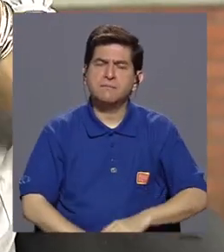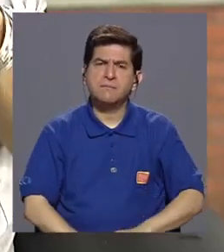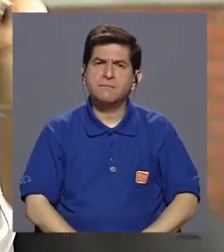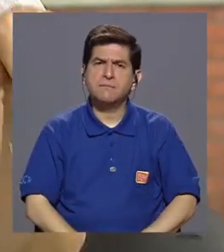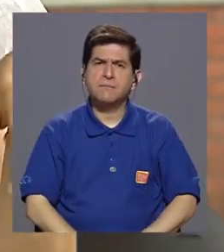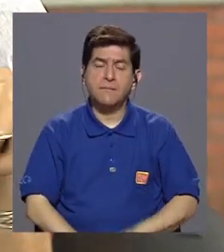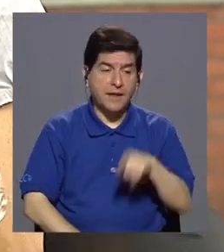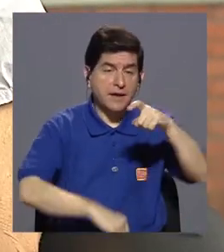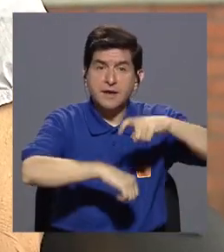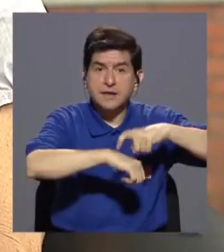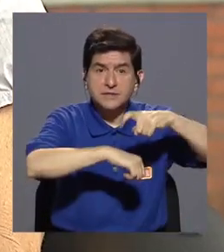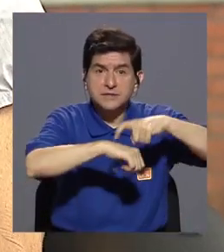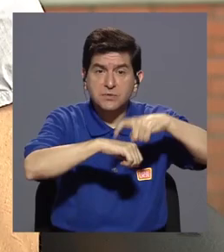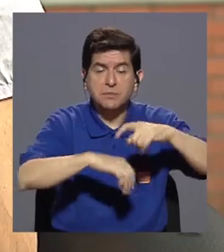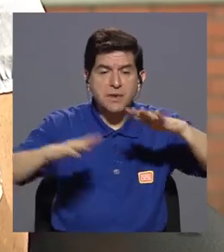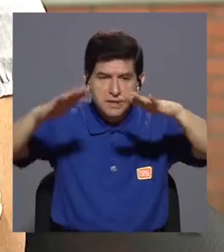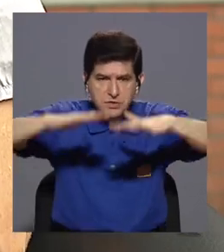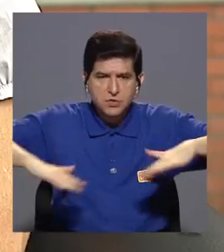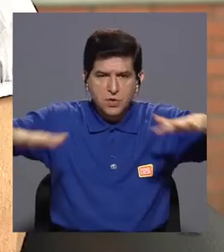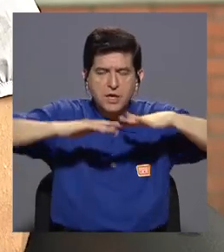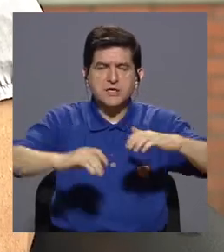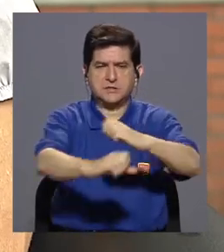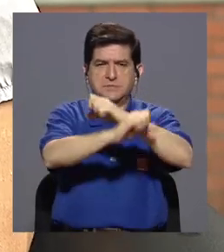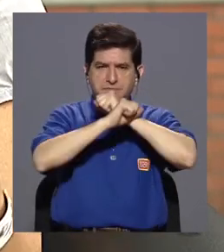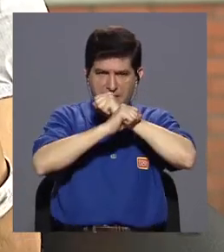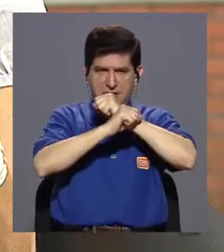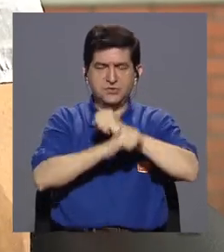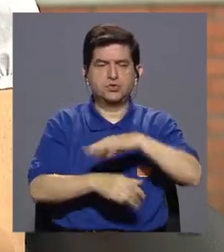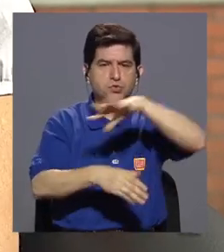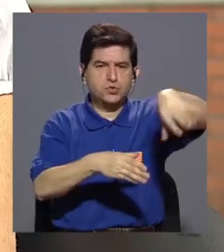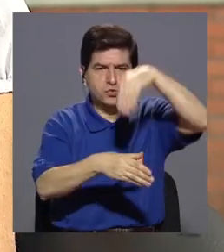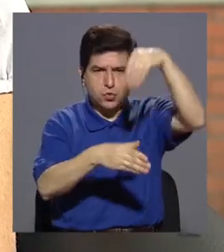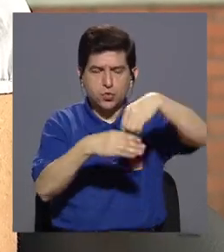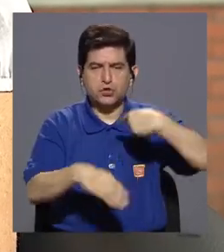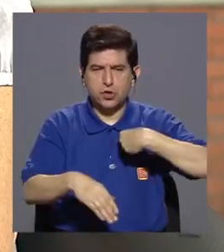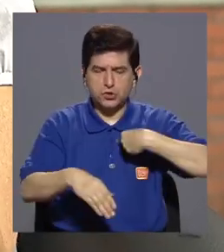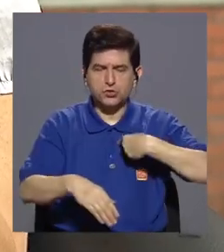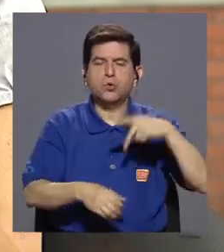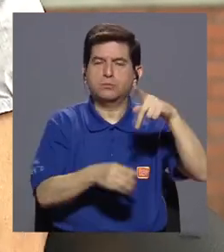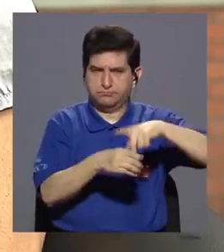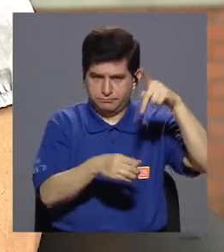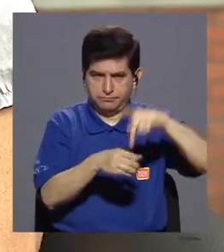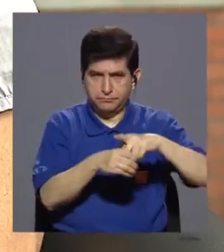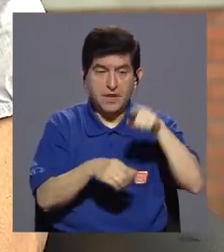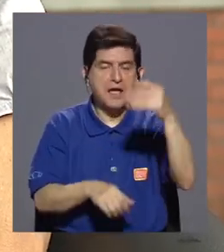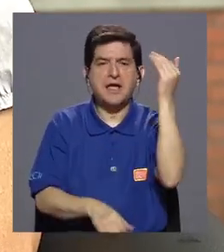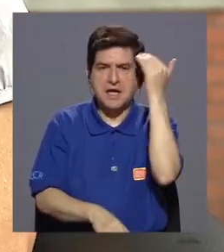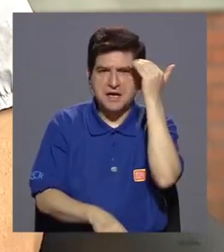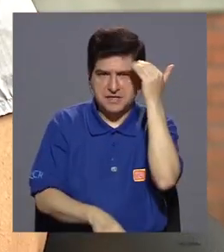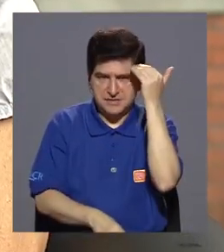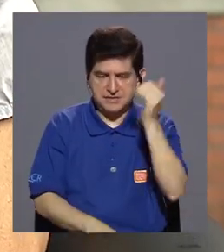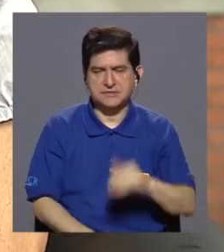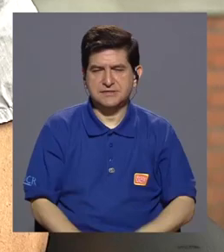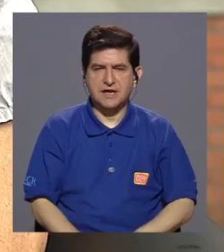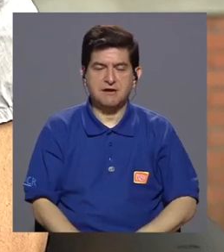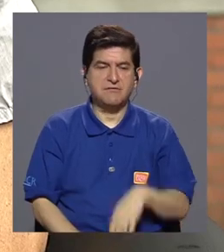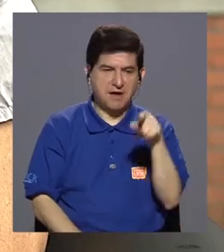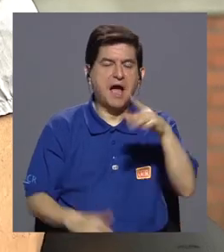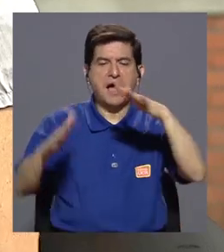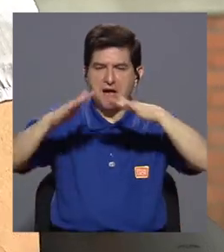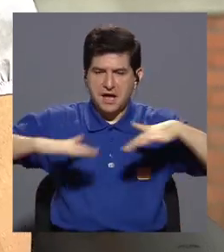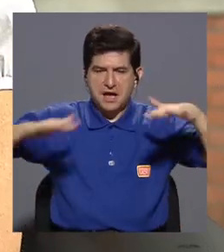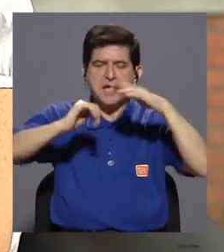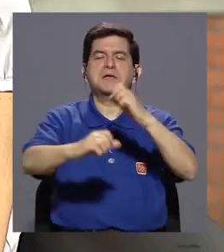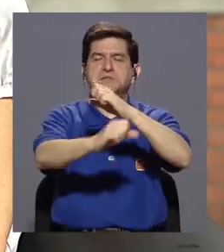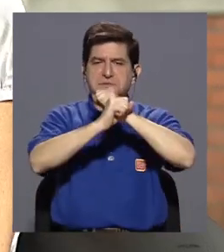Al hacerlo en un medio seguro, en un contexto seguro en el que yo estoy presente, en el que ella sabe que está o él sabe que está en seguridad,